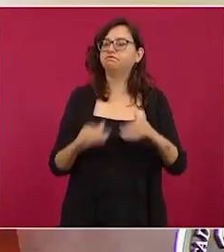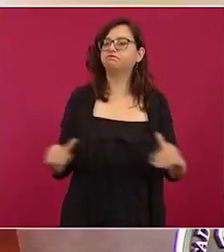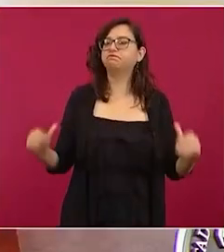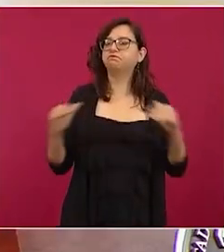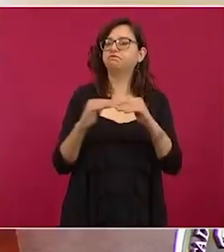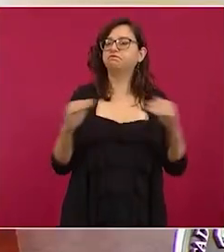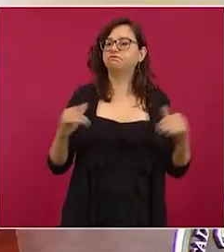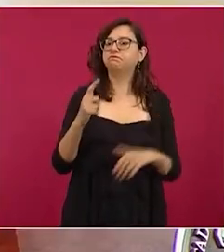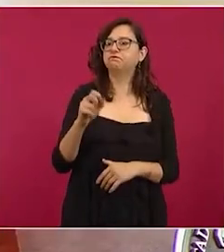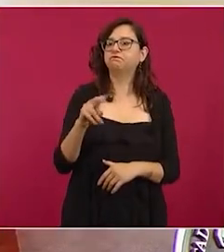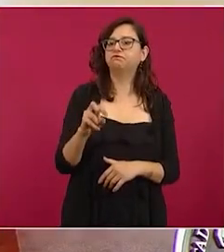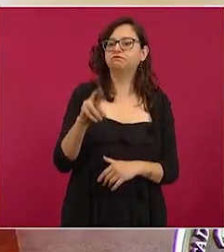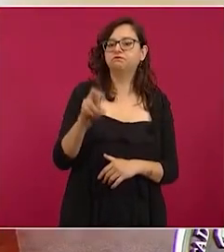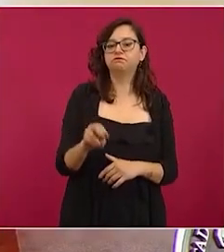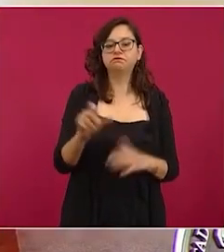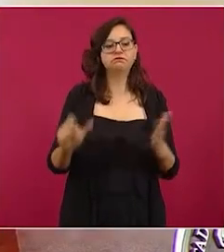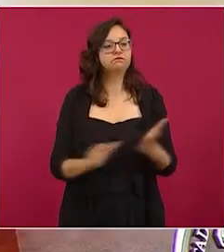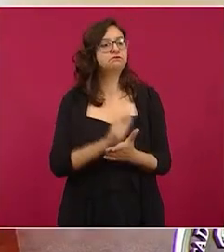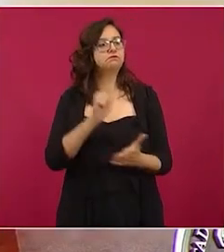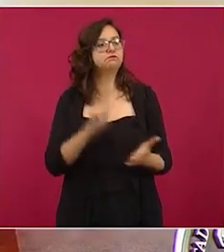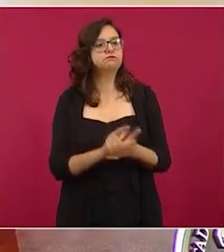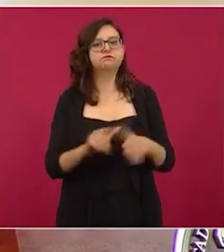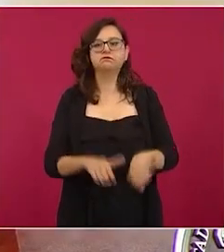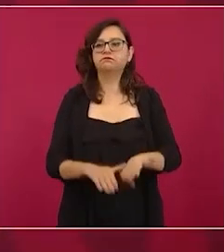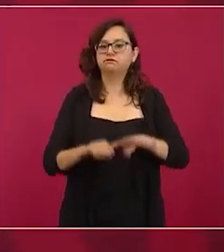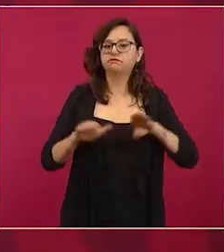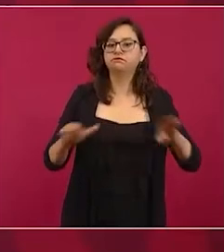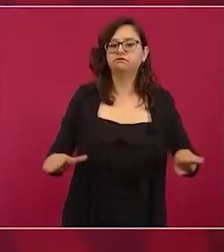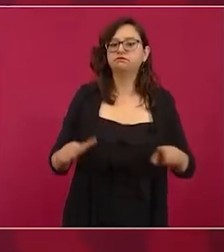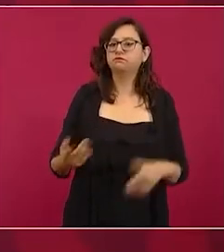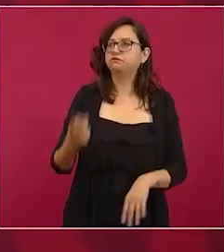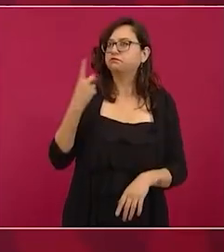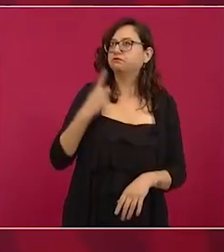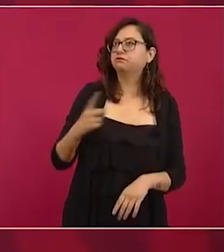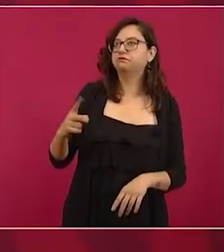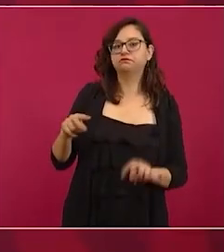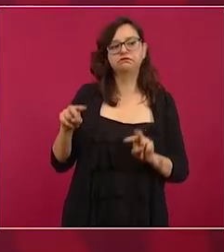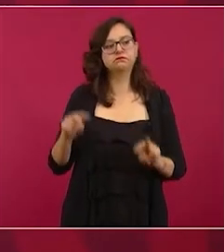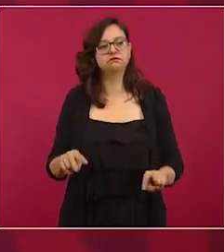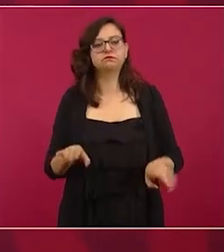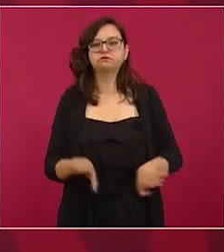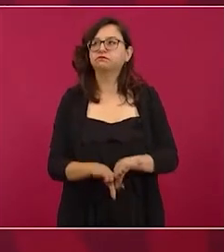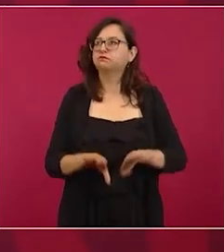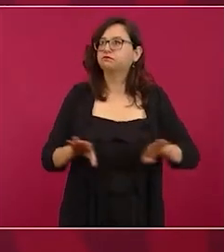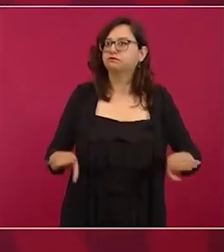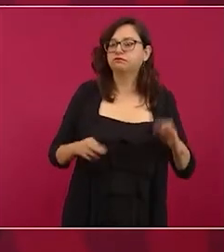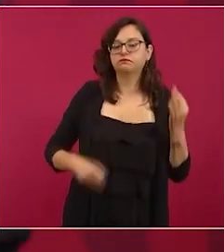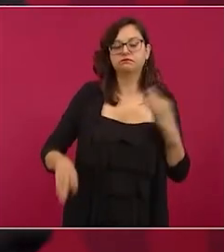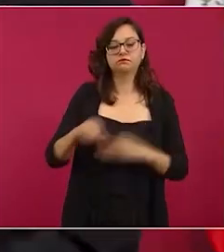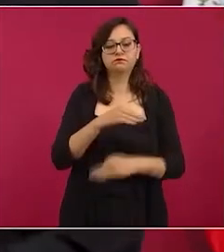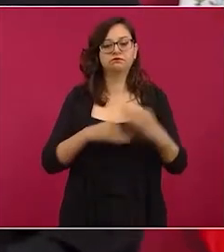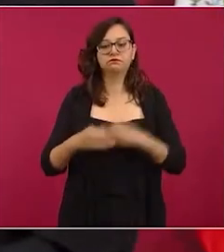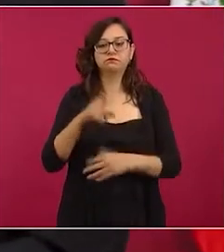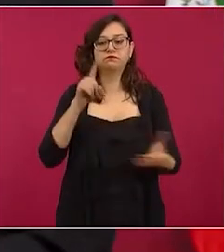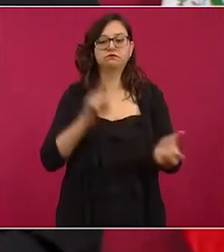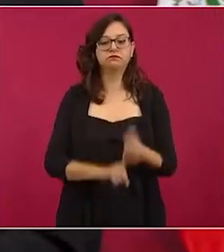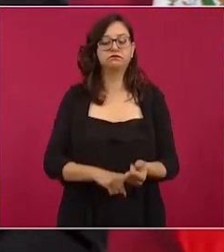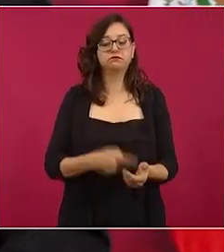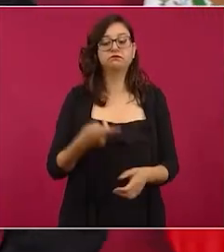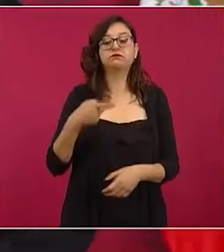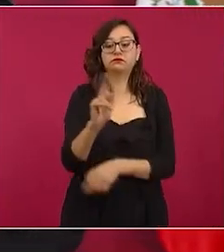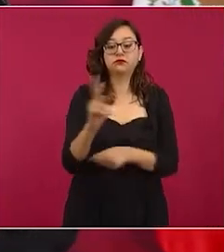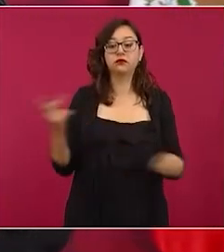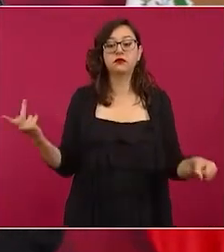igualdad ante la ley, la igualdad ante Dios, pero se les olvida, porque no les conviene,